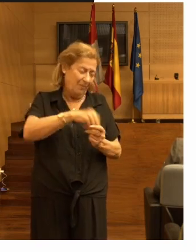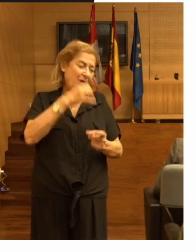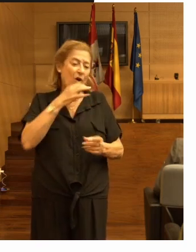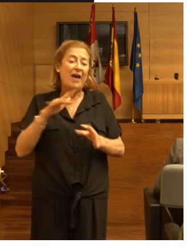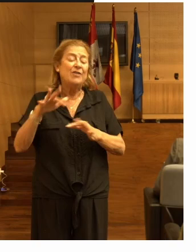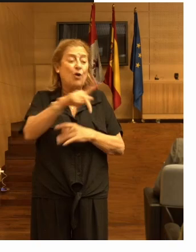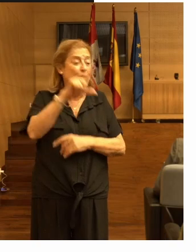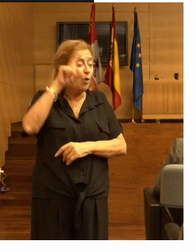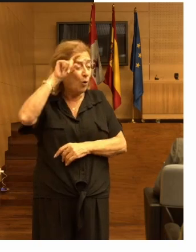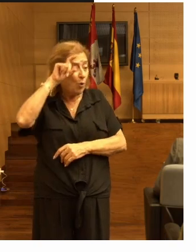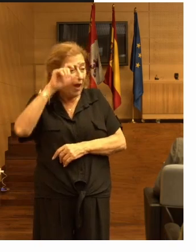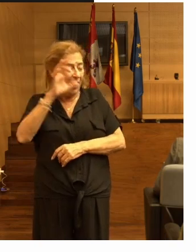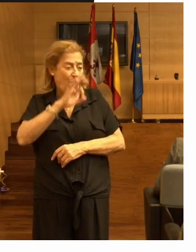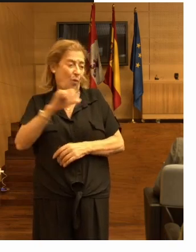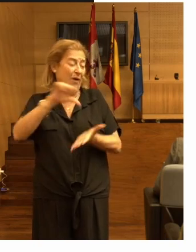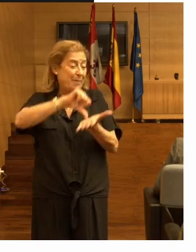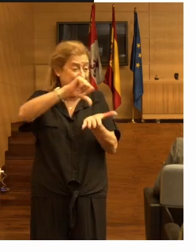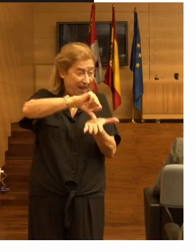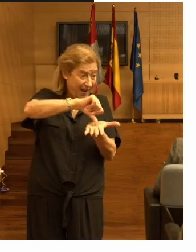rurales o urbanos